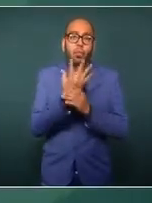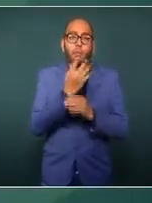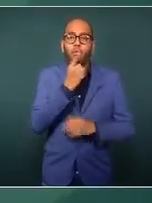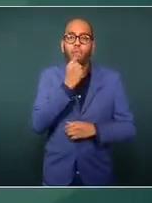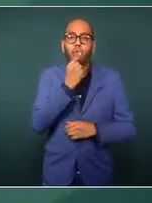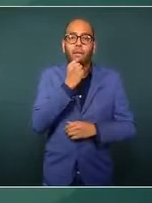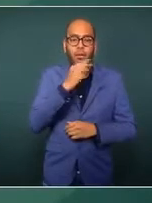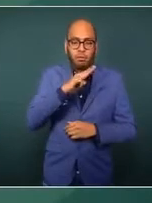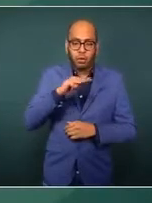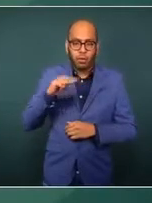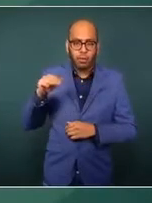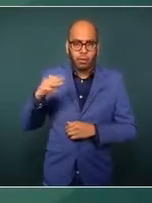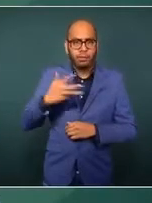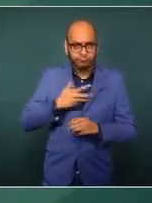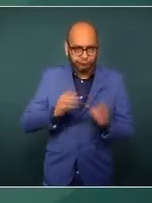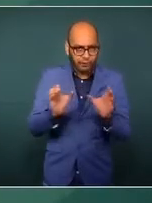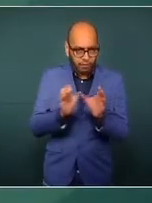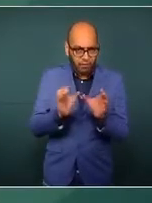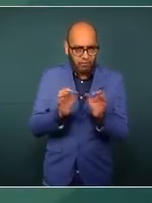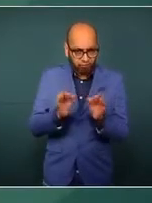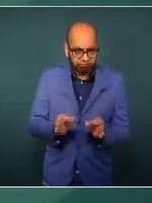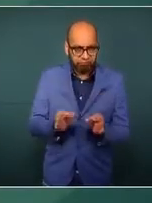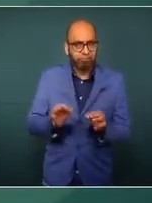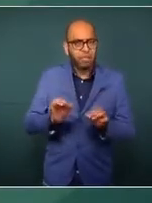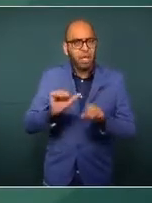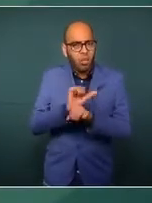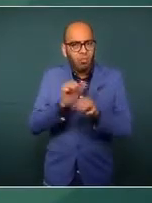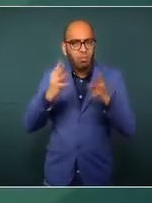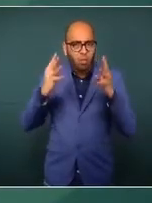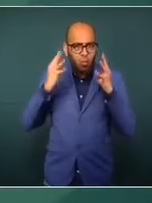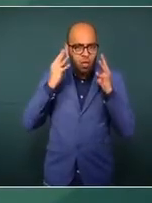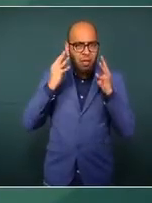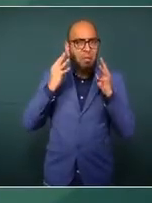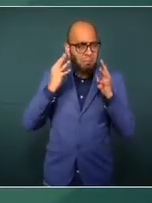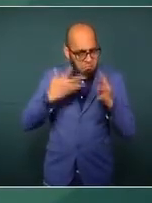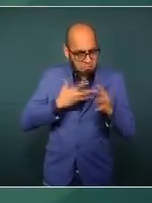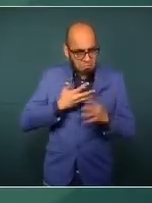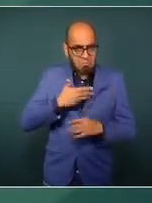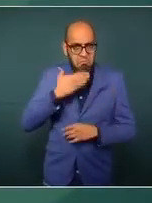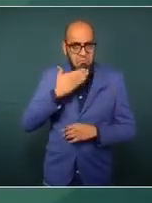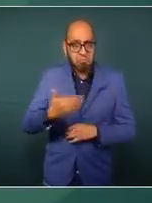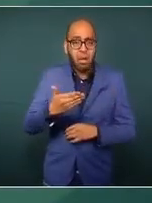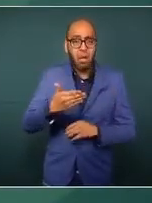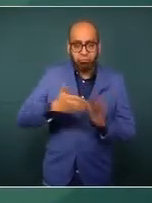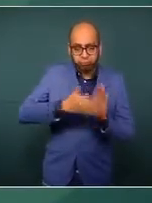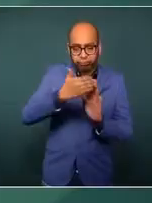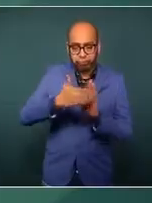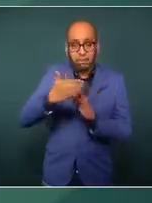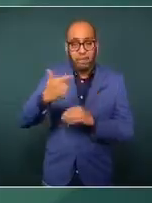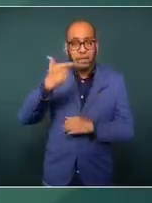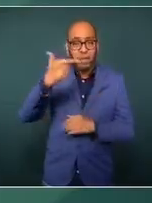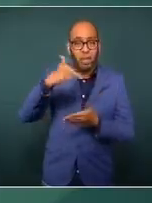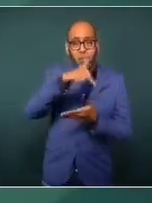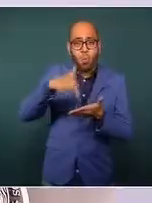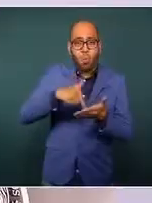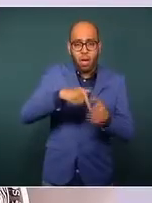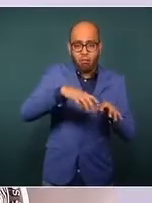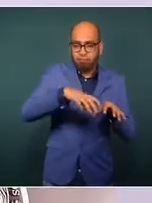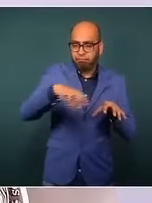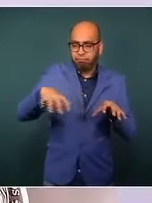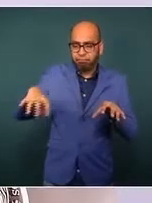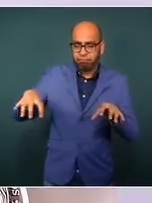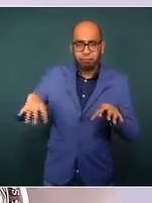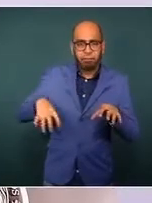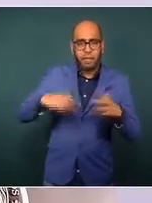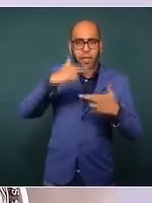están certificados, equipados. Hemos construido siete cuarteles regionales equipados